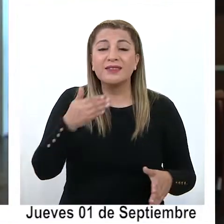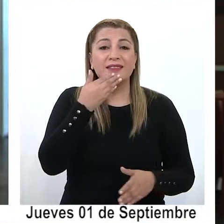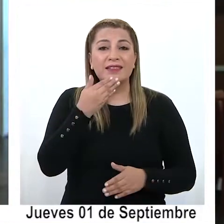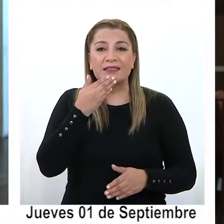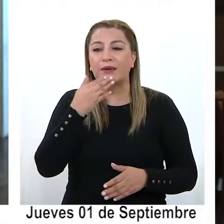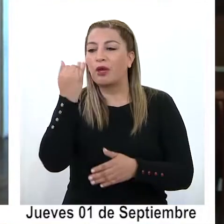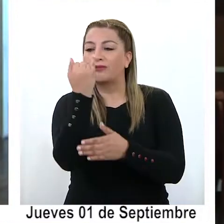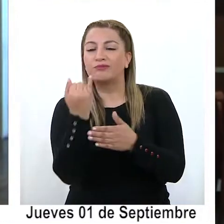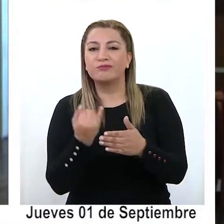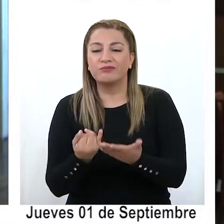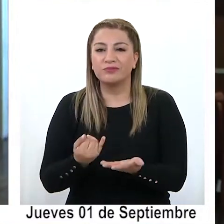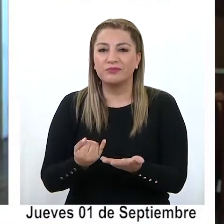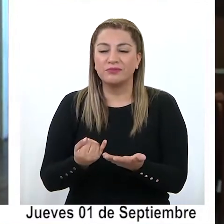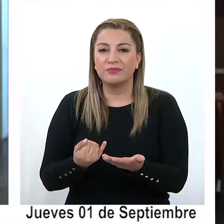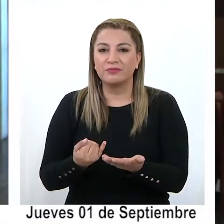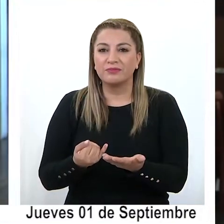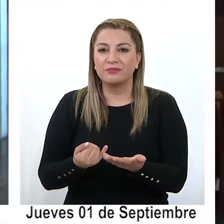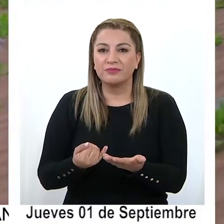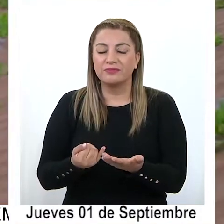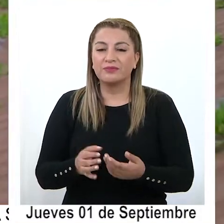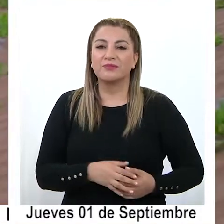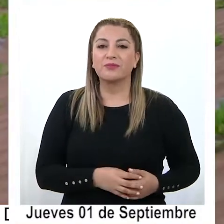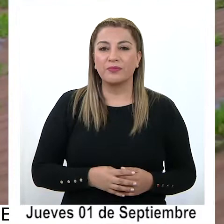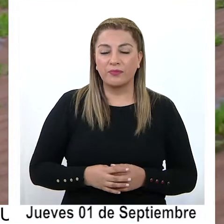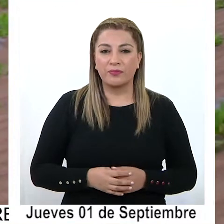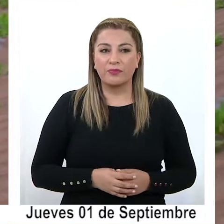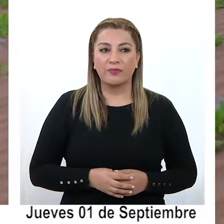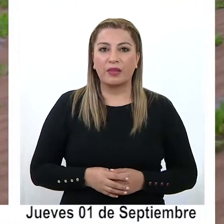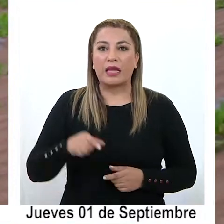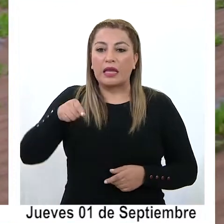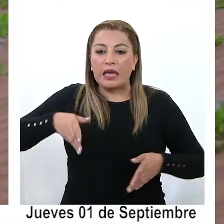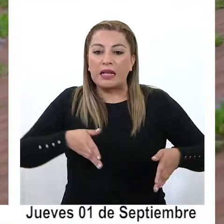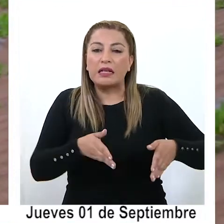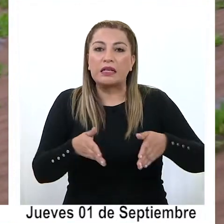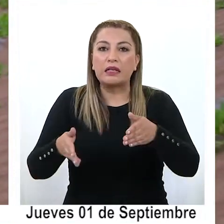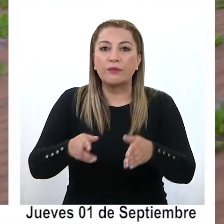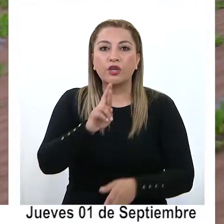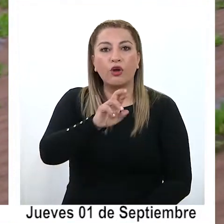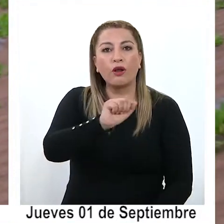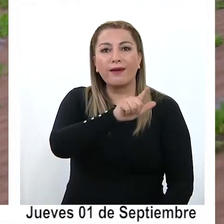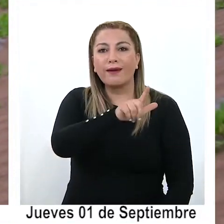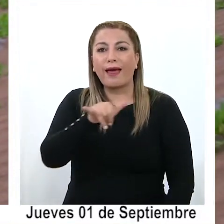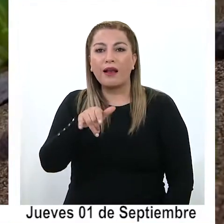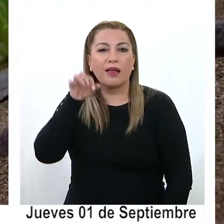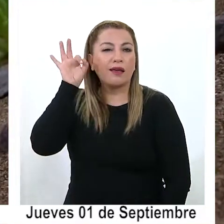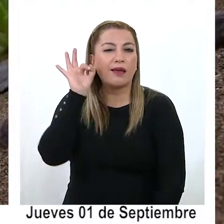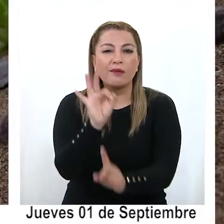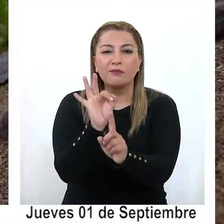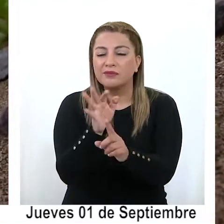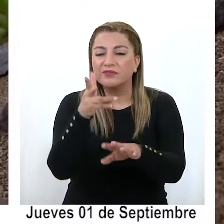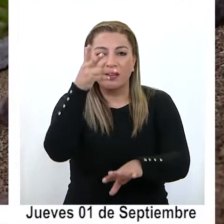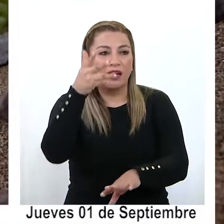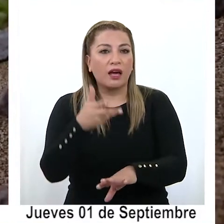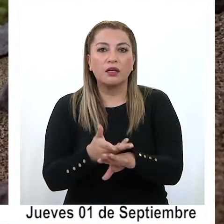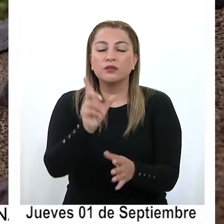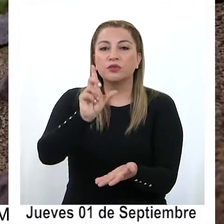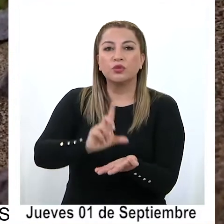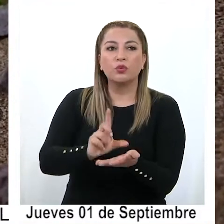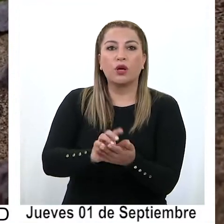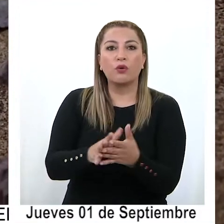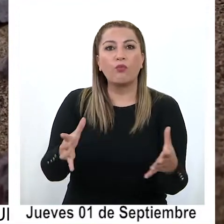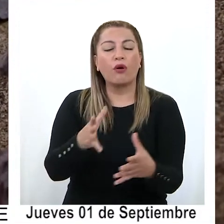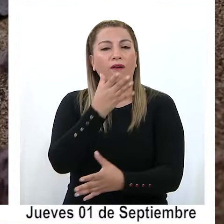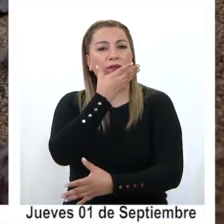patrimonio arqueológico de la región. La ruta de este rally en particular contempló lugares de